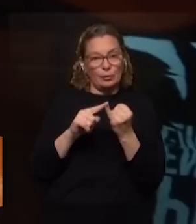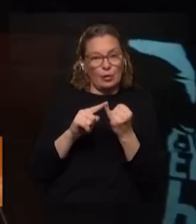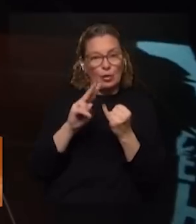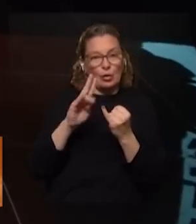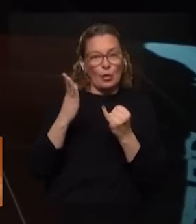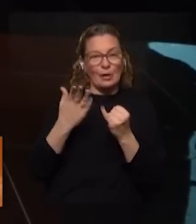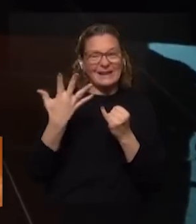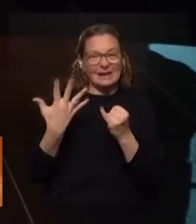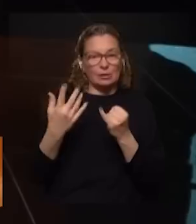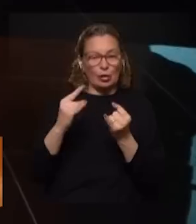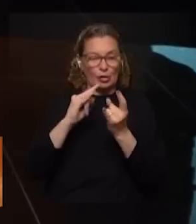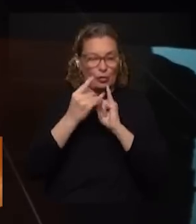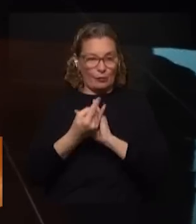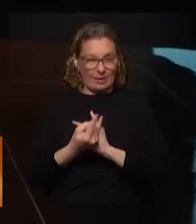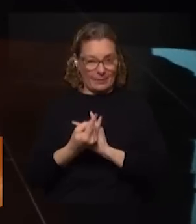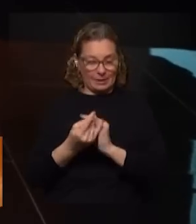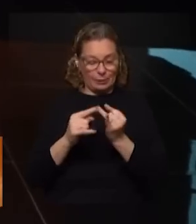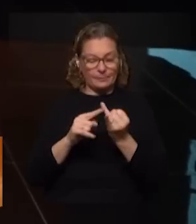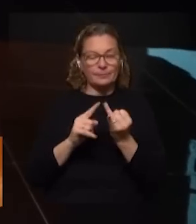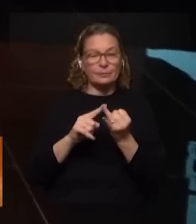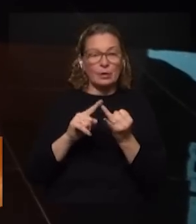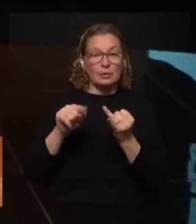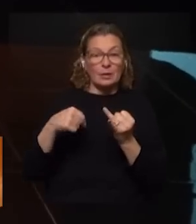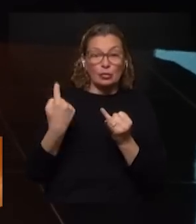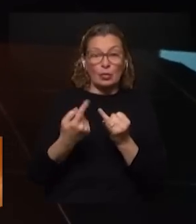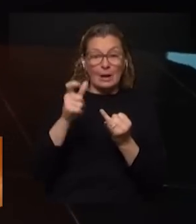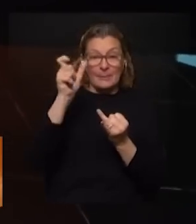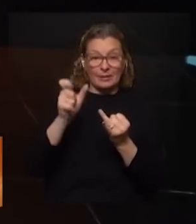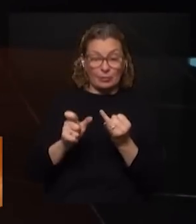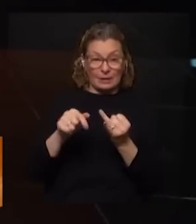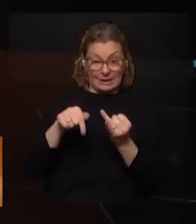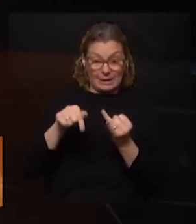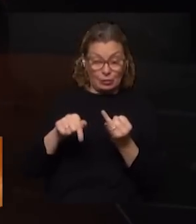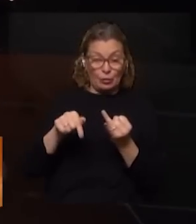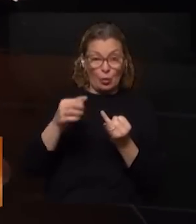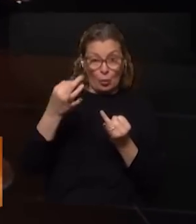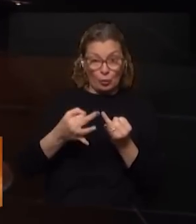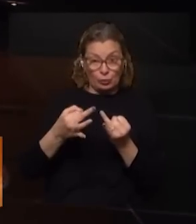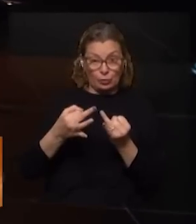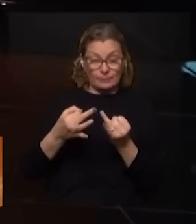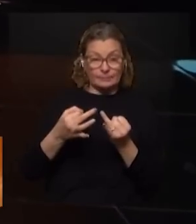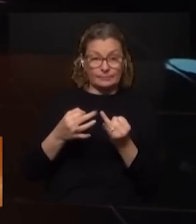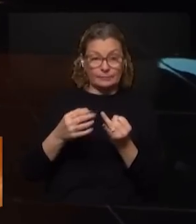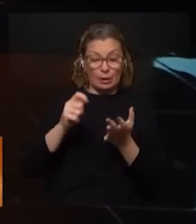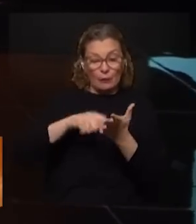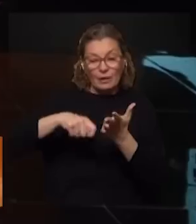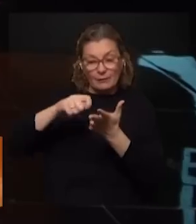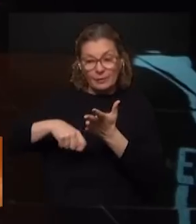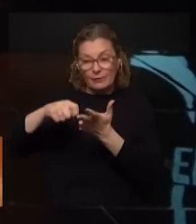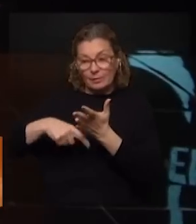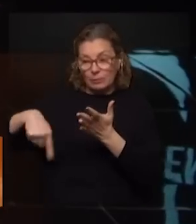legisladores o por iniciativa ciudadana que es esto que es la recolección de firmas